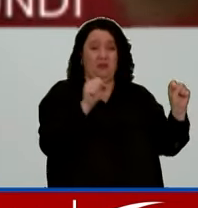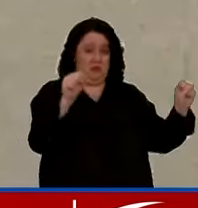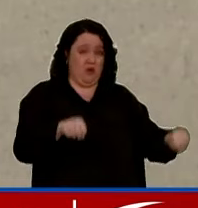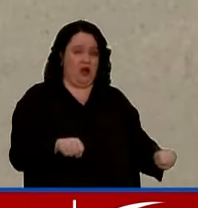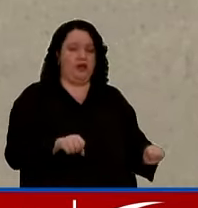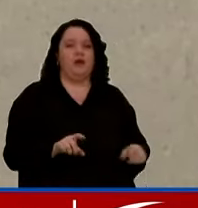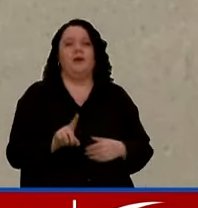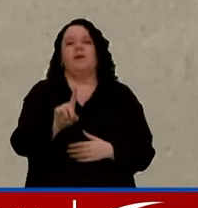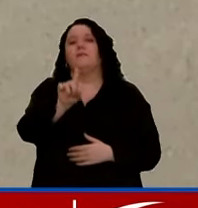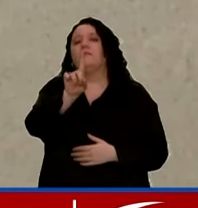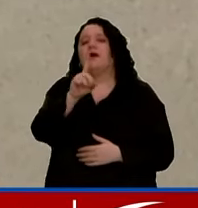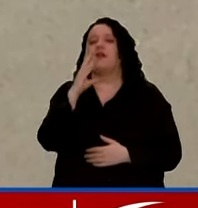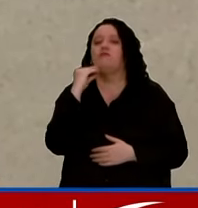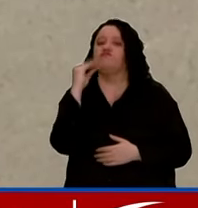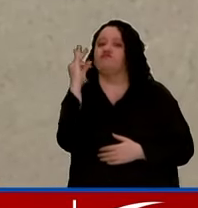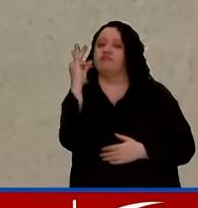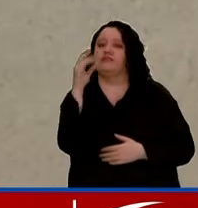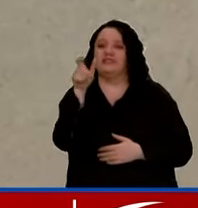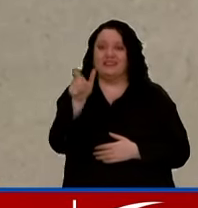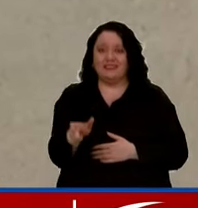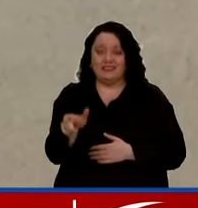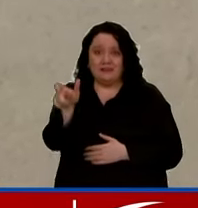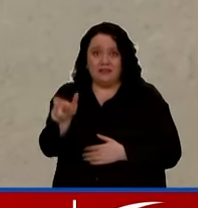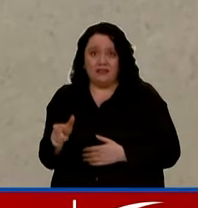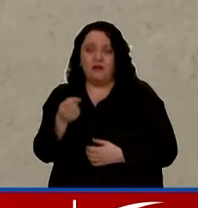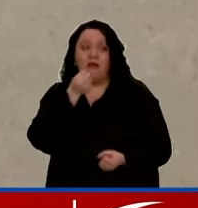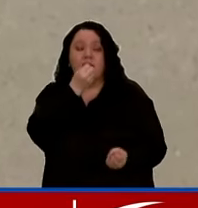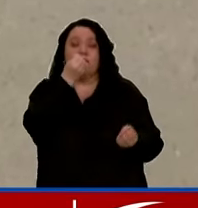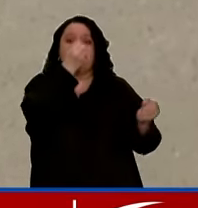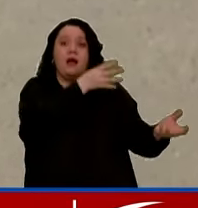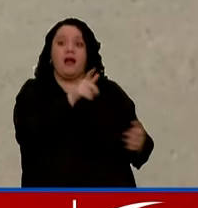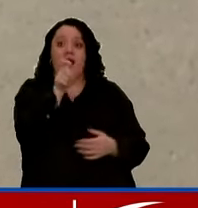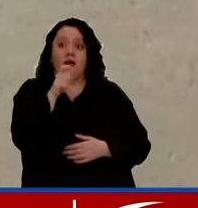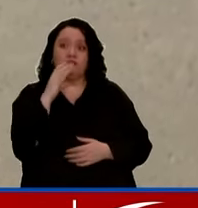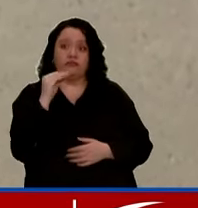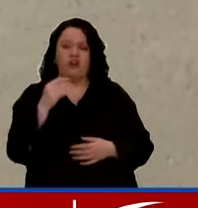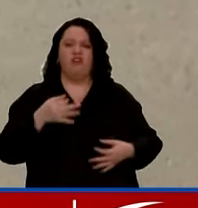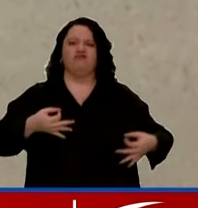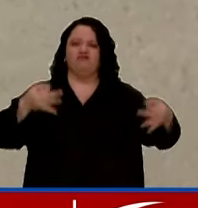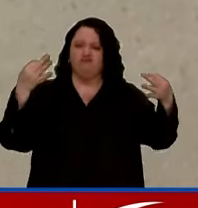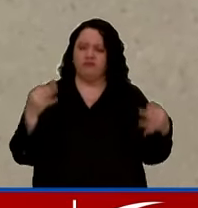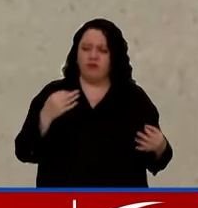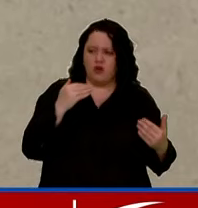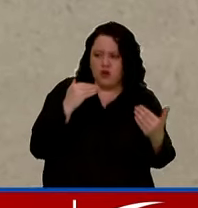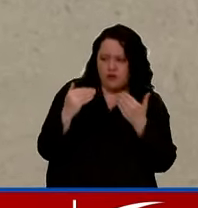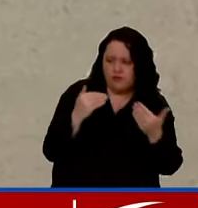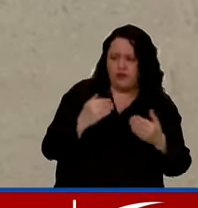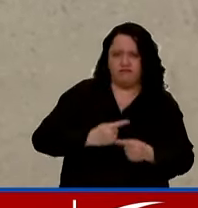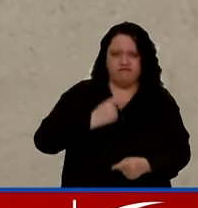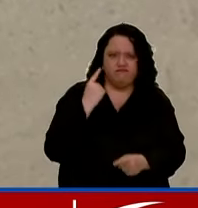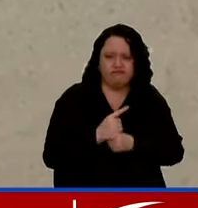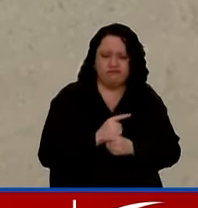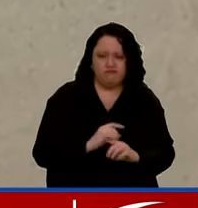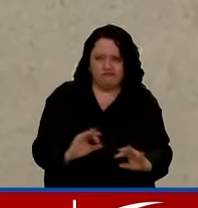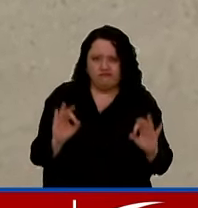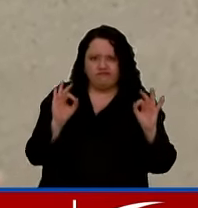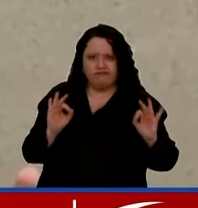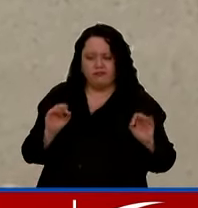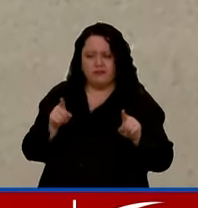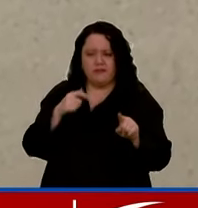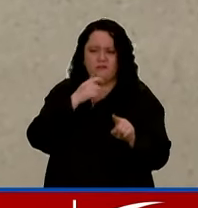y cuando este testimonio de la persona que va a declarar sea conciso, sea confiable, sea certero, que esté